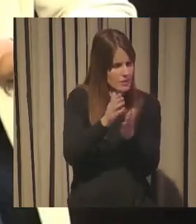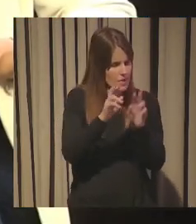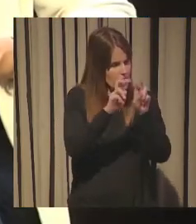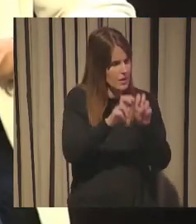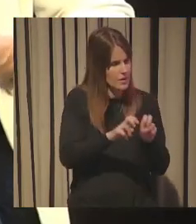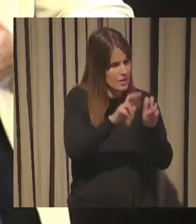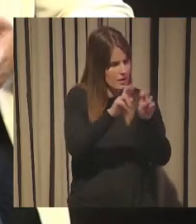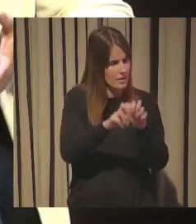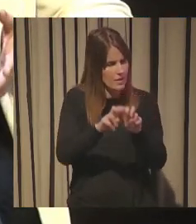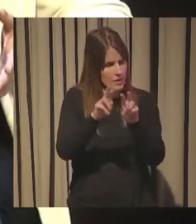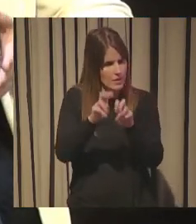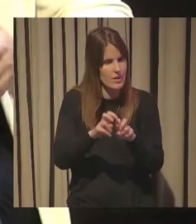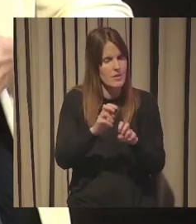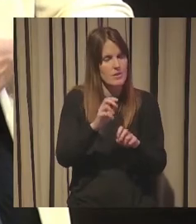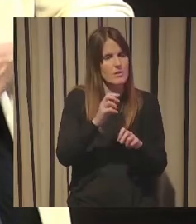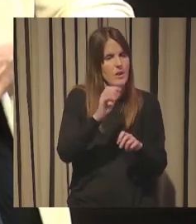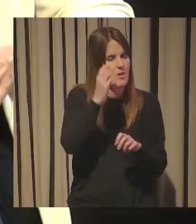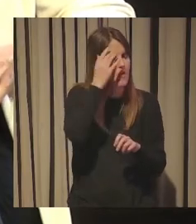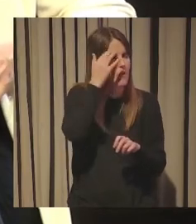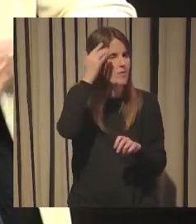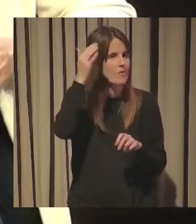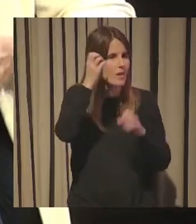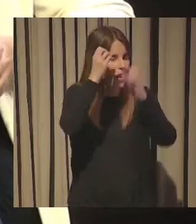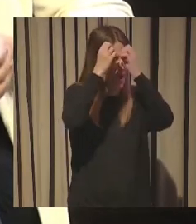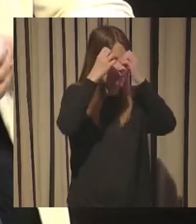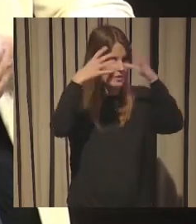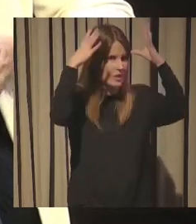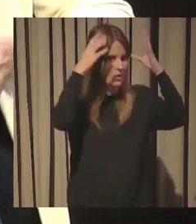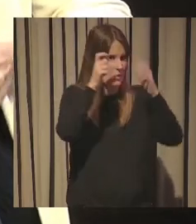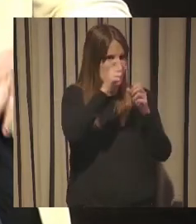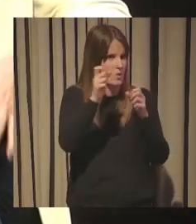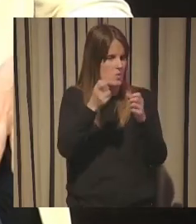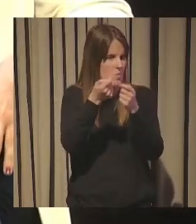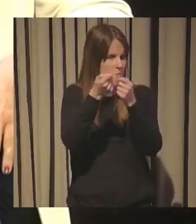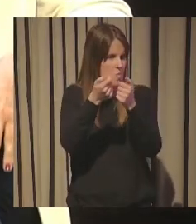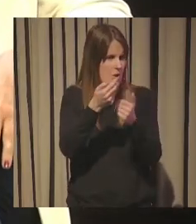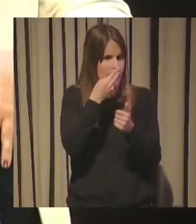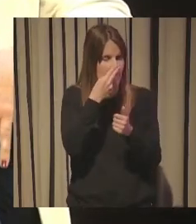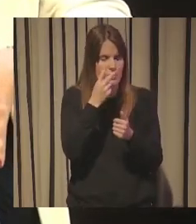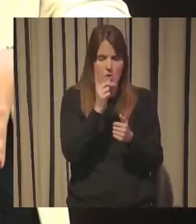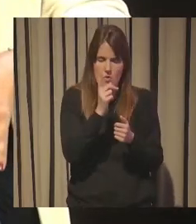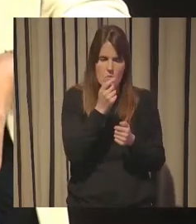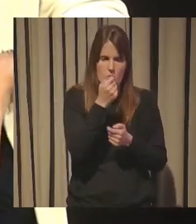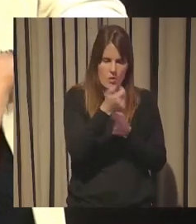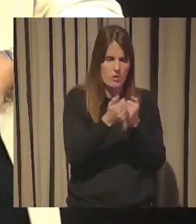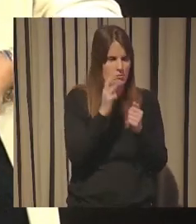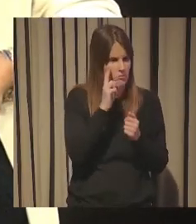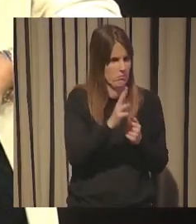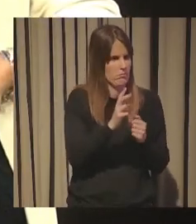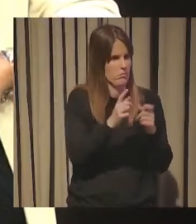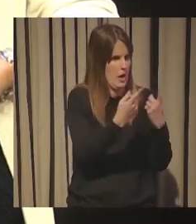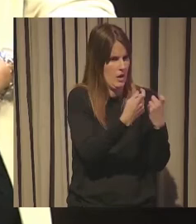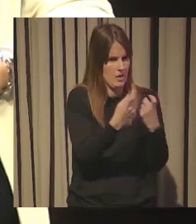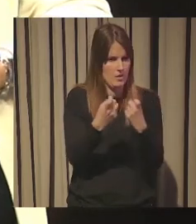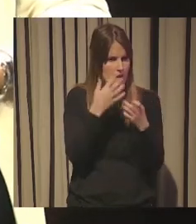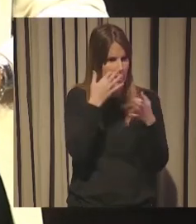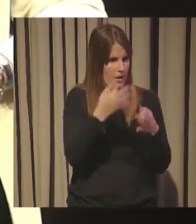conocido que ya no es una idea solo para unos cuantos sino que efectivamente ya es una necesidad para